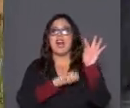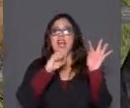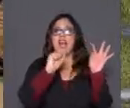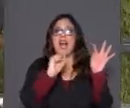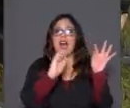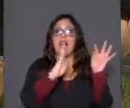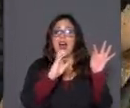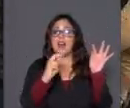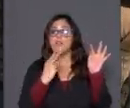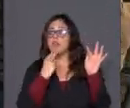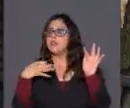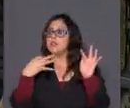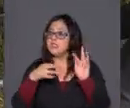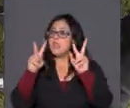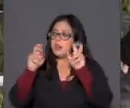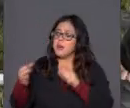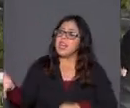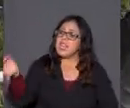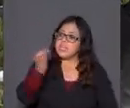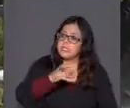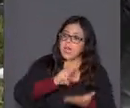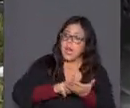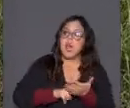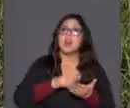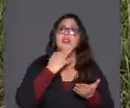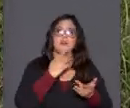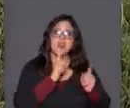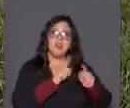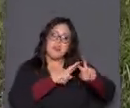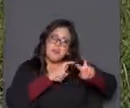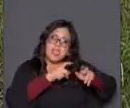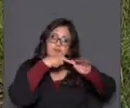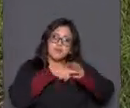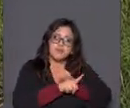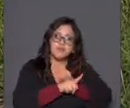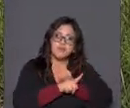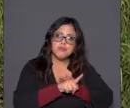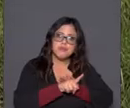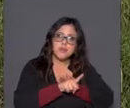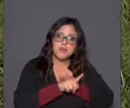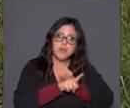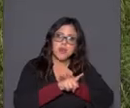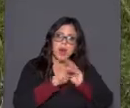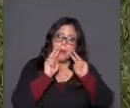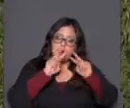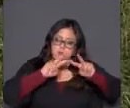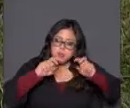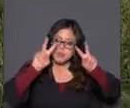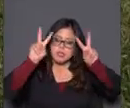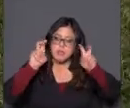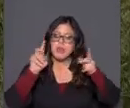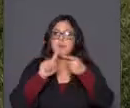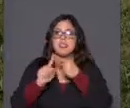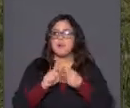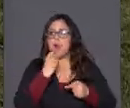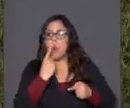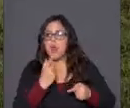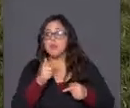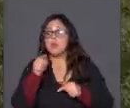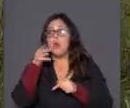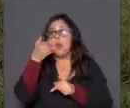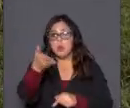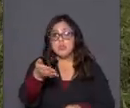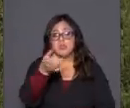sino que tenía que haber también otra investigación más amplia que pudiese determinar participación directa en hechos. ¿Usted ha dicho durante el día también,